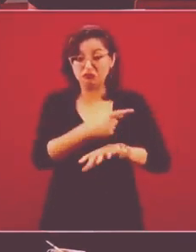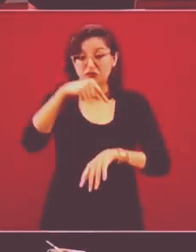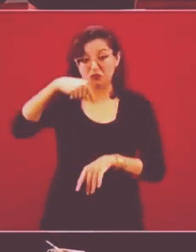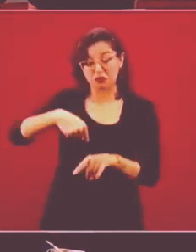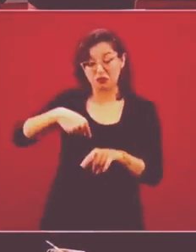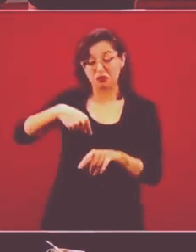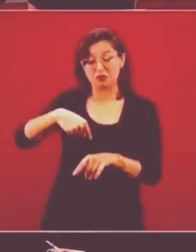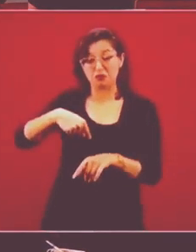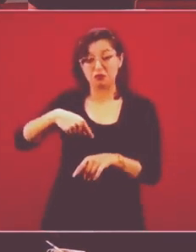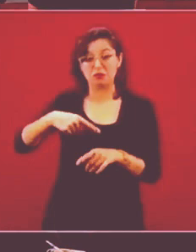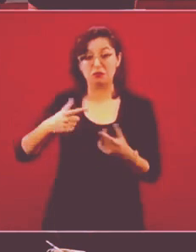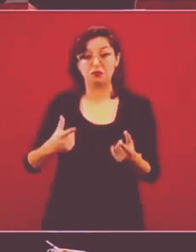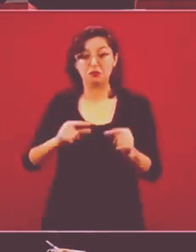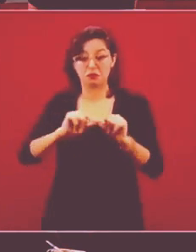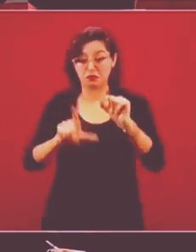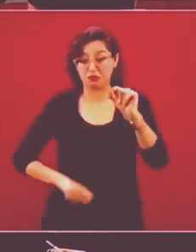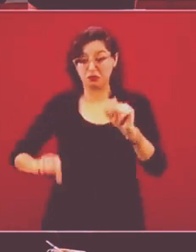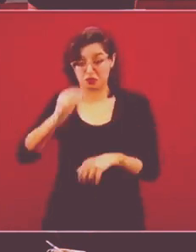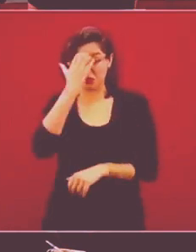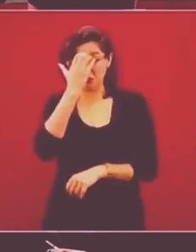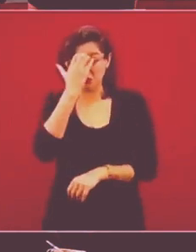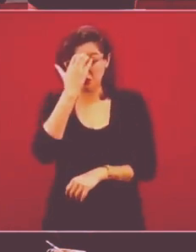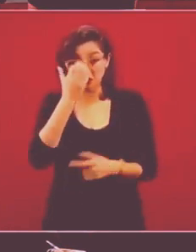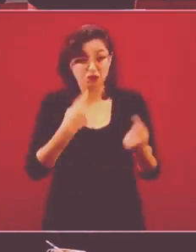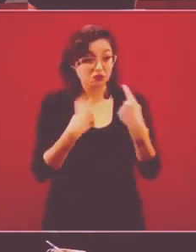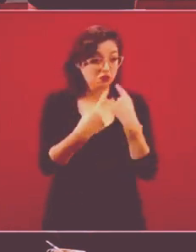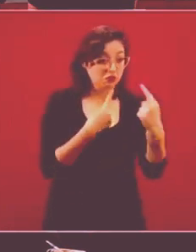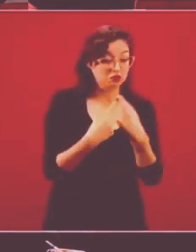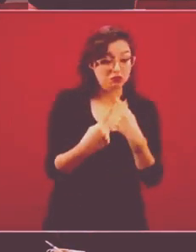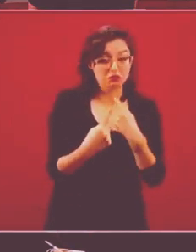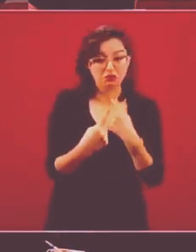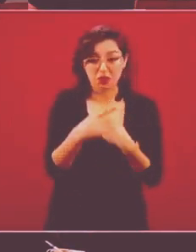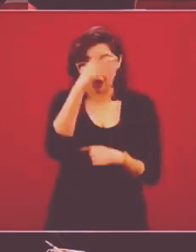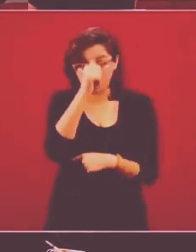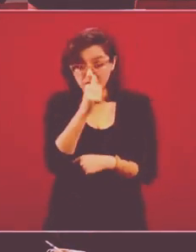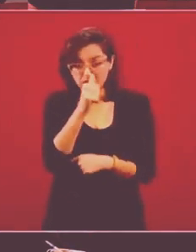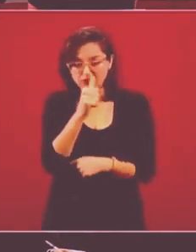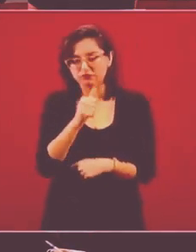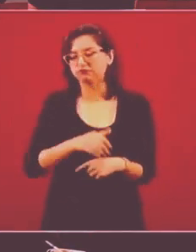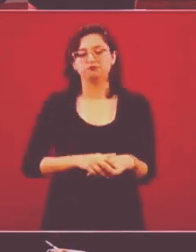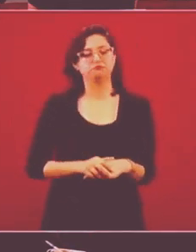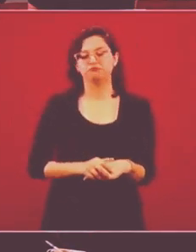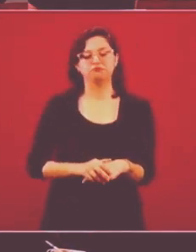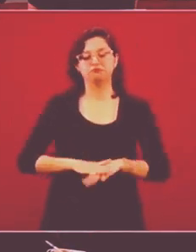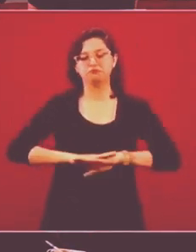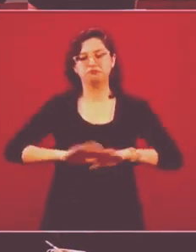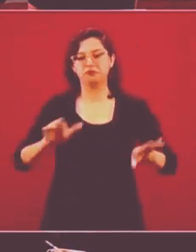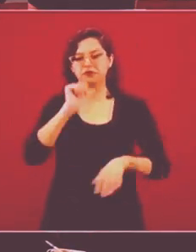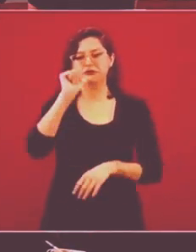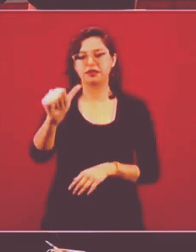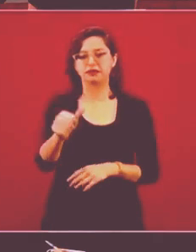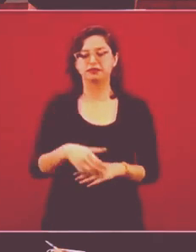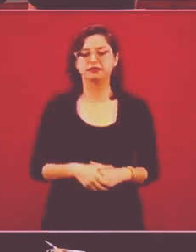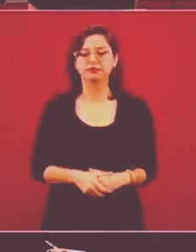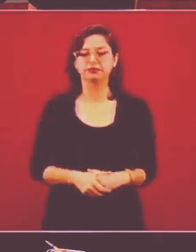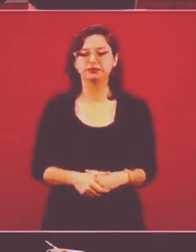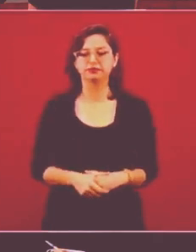tema que fuese materia de conocimiento, discusión y menos de acuerdo entre oficinas presidenciales.